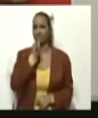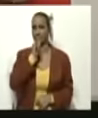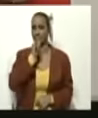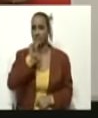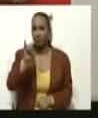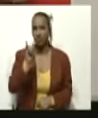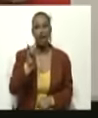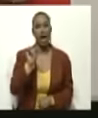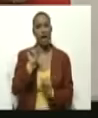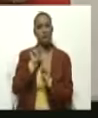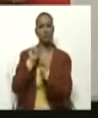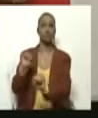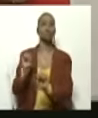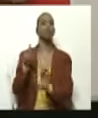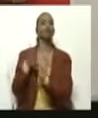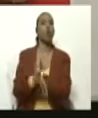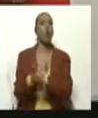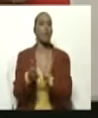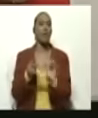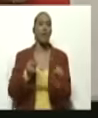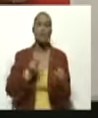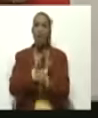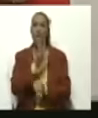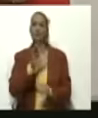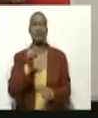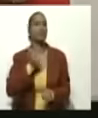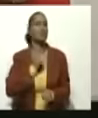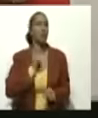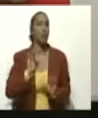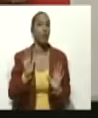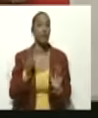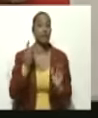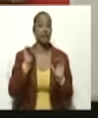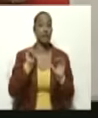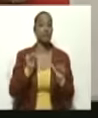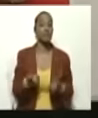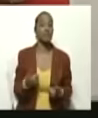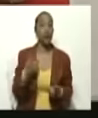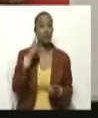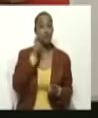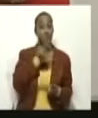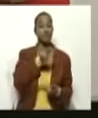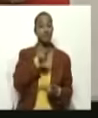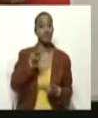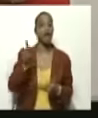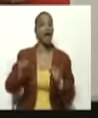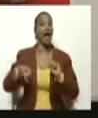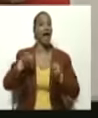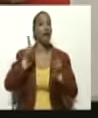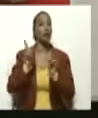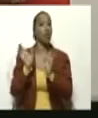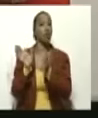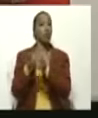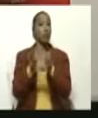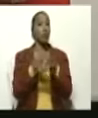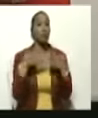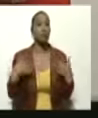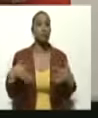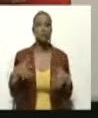violencia de todo tipo, porque ya se están empezando a ver las costuras en algunos sectores que por desesperación